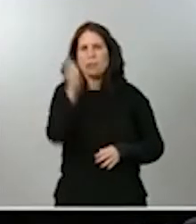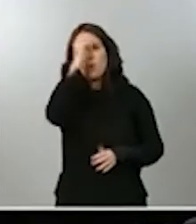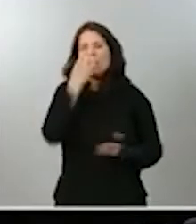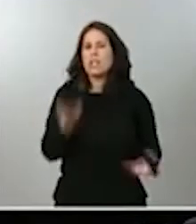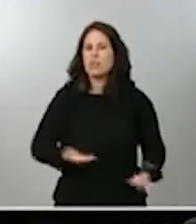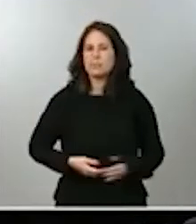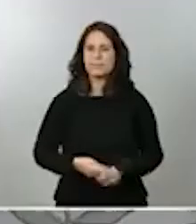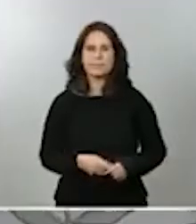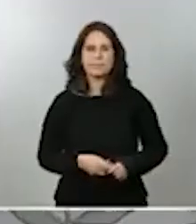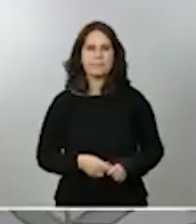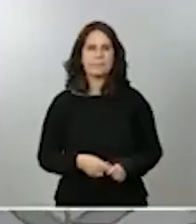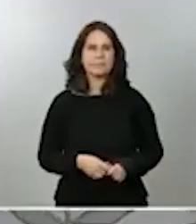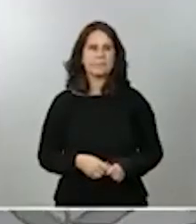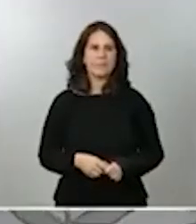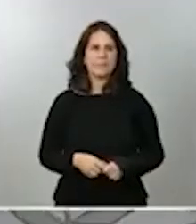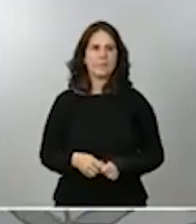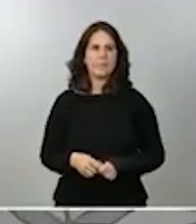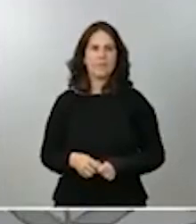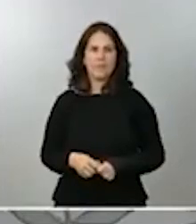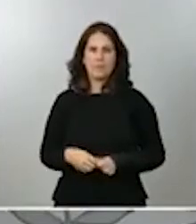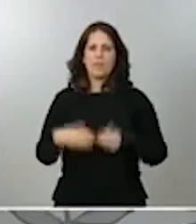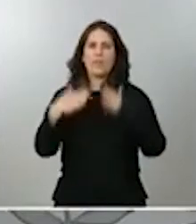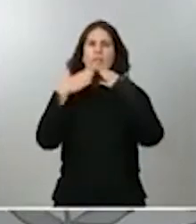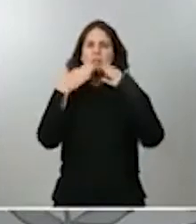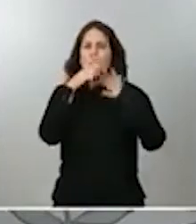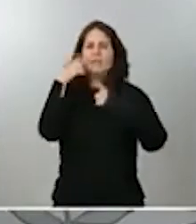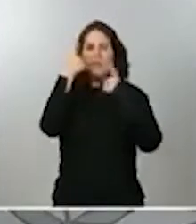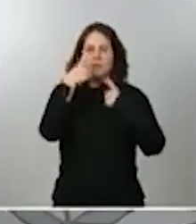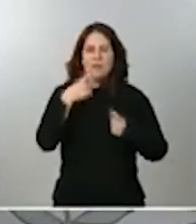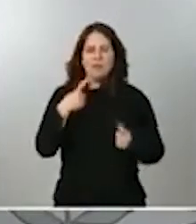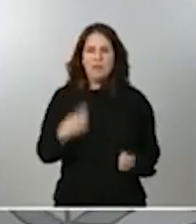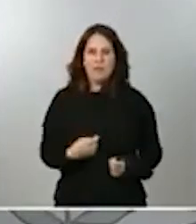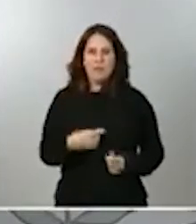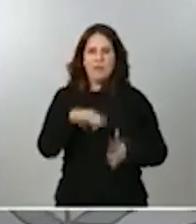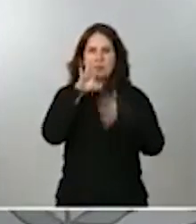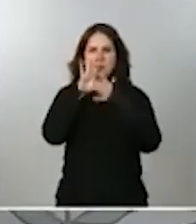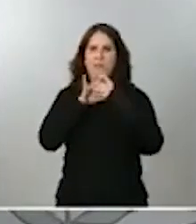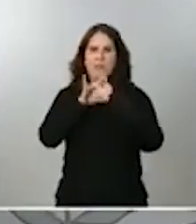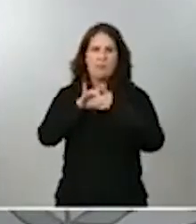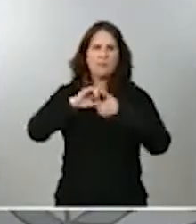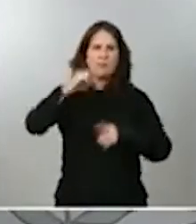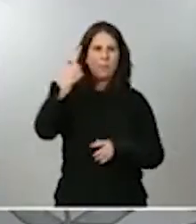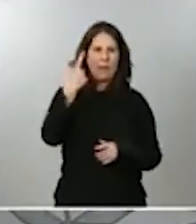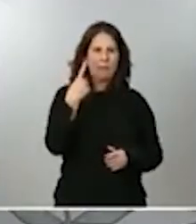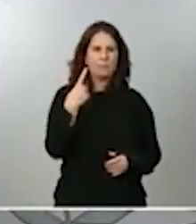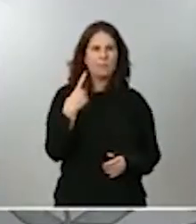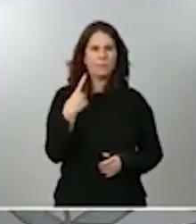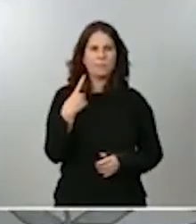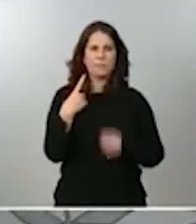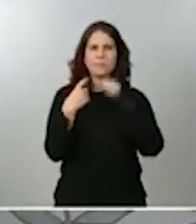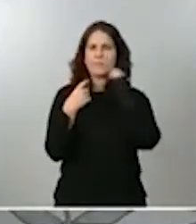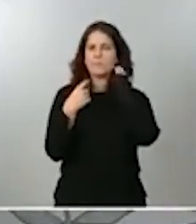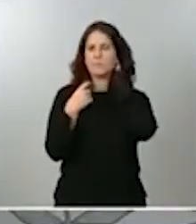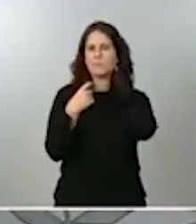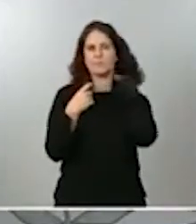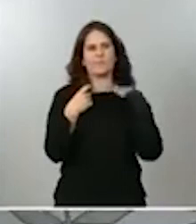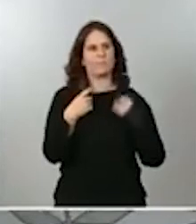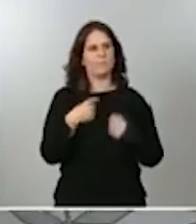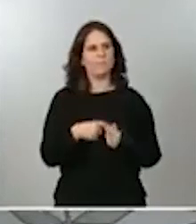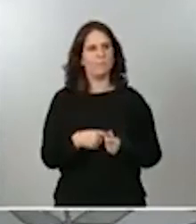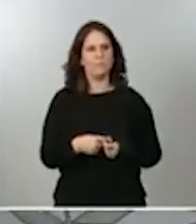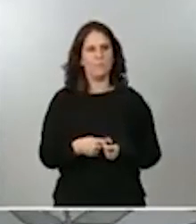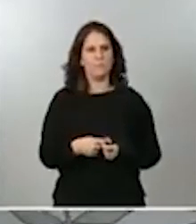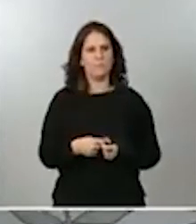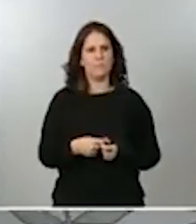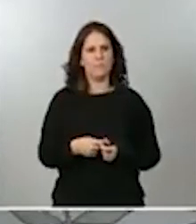Sí, muchas gracias. Muchas gracias por las preguntas. Respecto a la primera cuestión, le puedo asegurar que no hay ningún